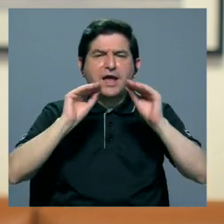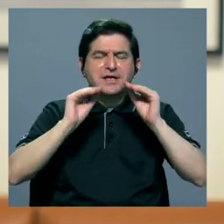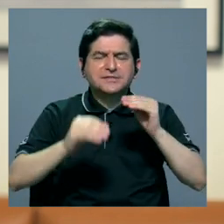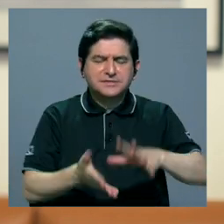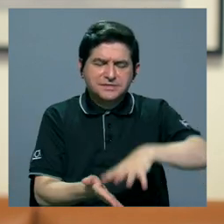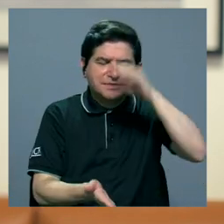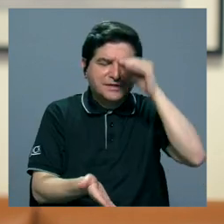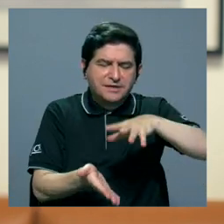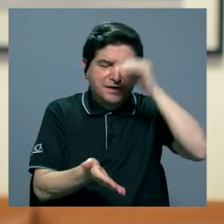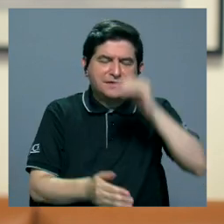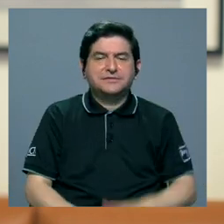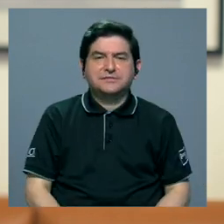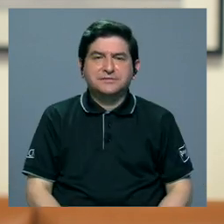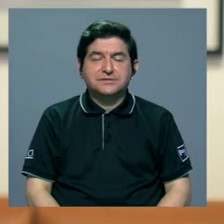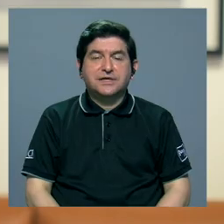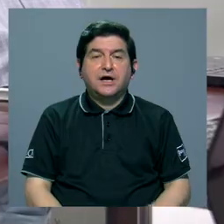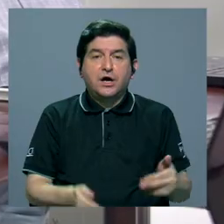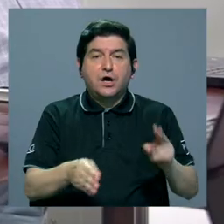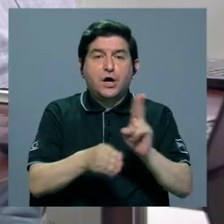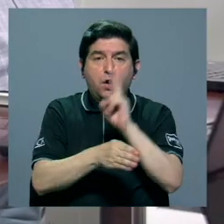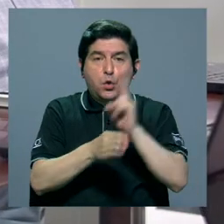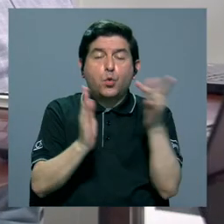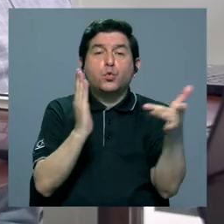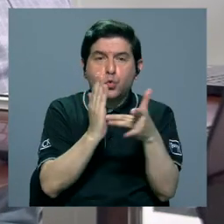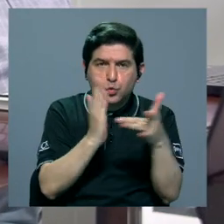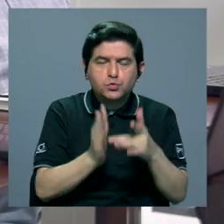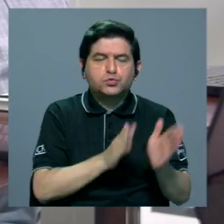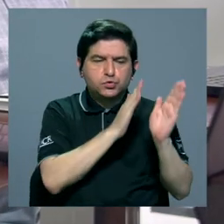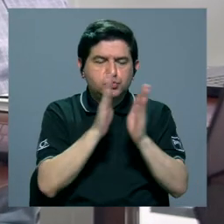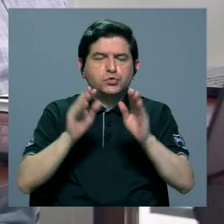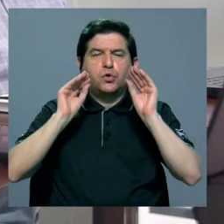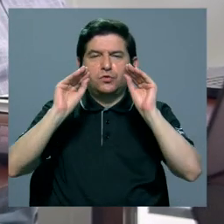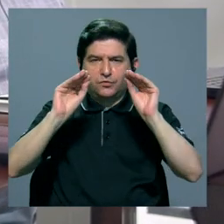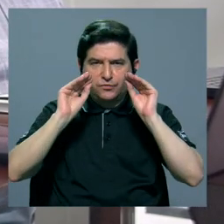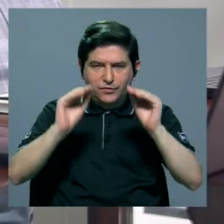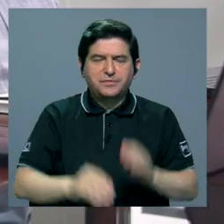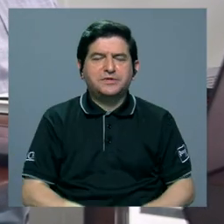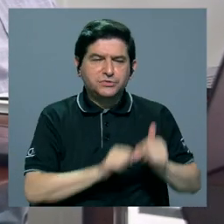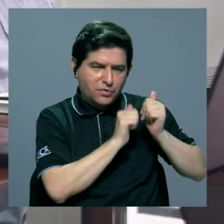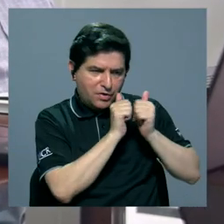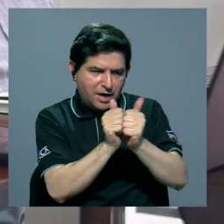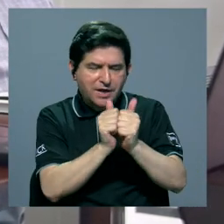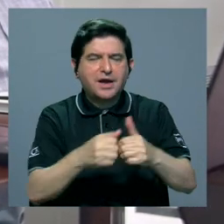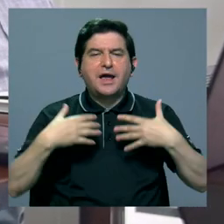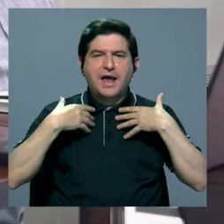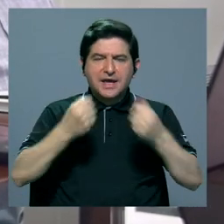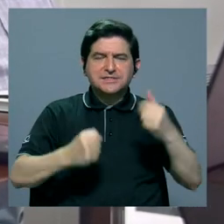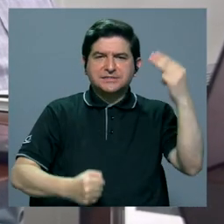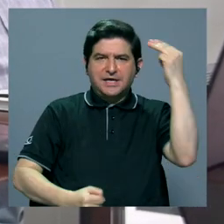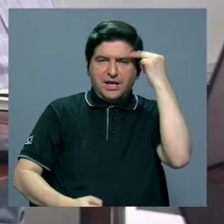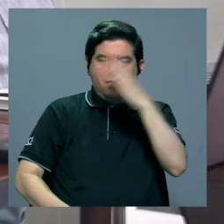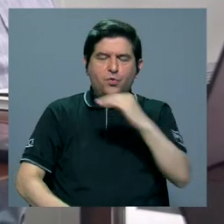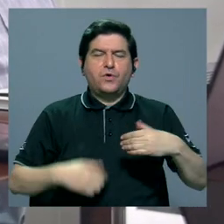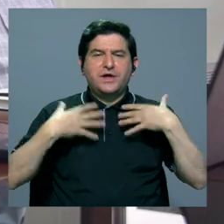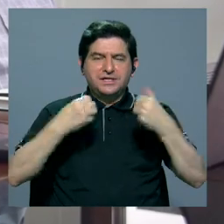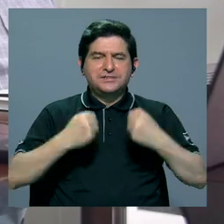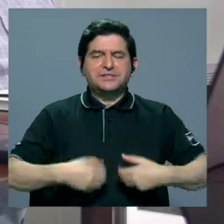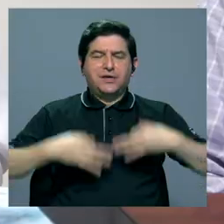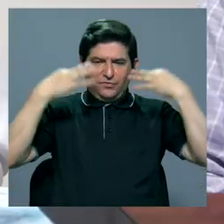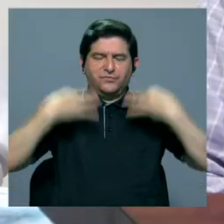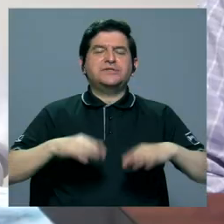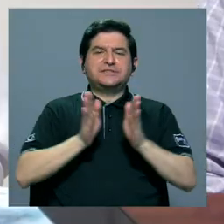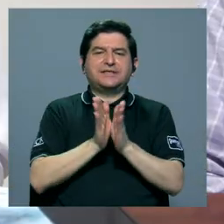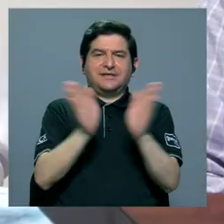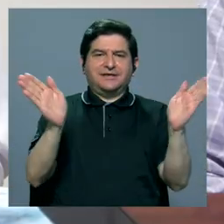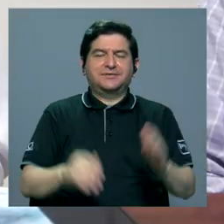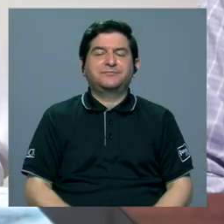procesos de enseñanza y aprendizaje, tanto con el uso de tecnología, formación docente, acompañamiento en salud mental y en